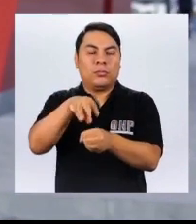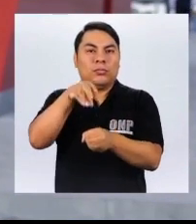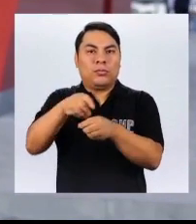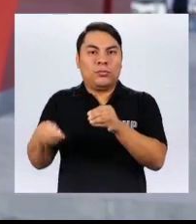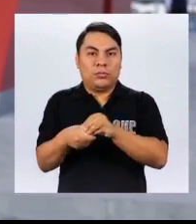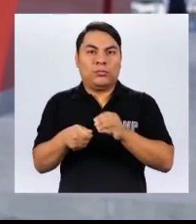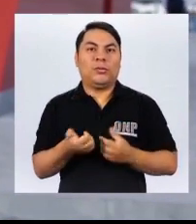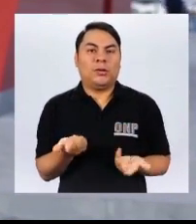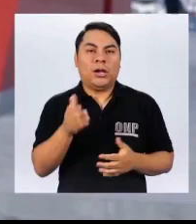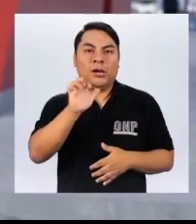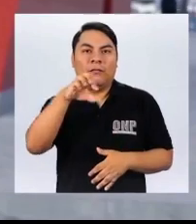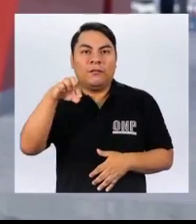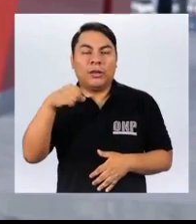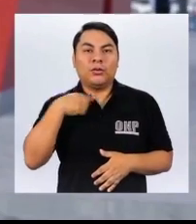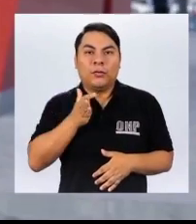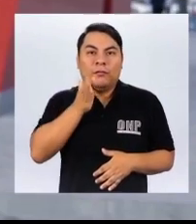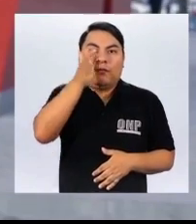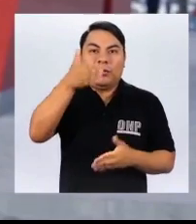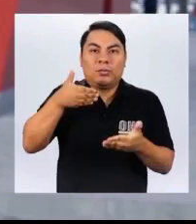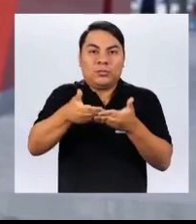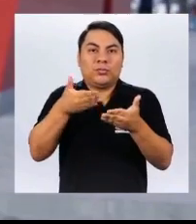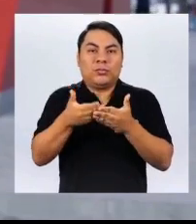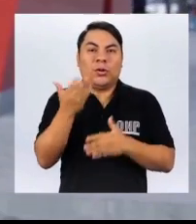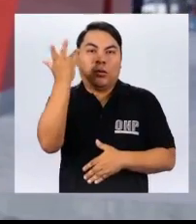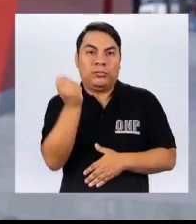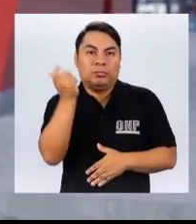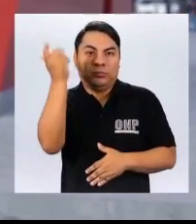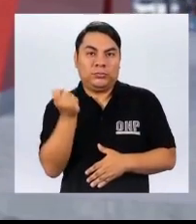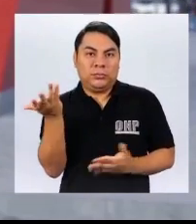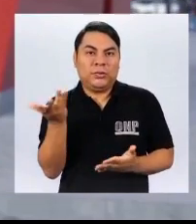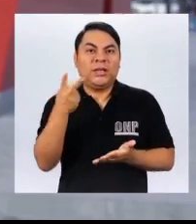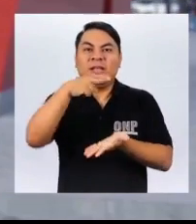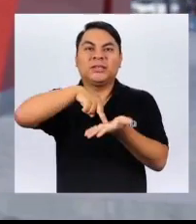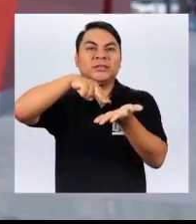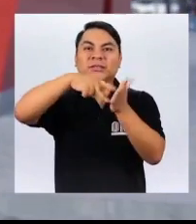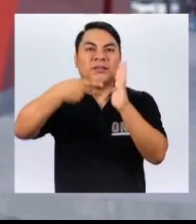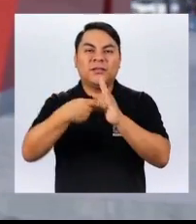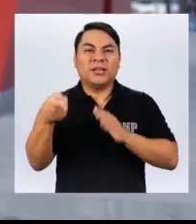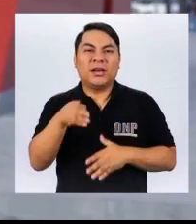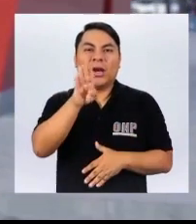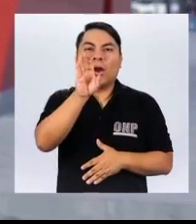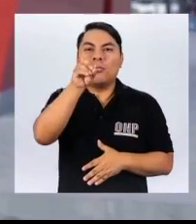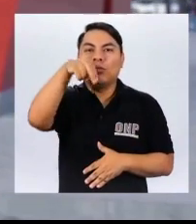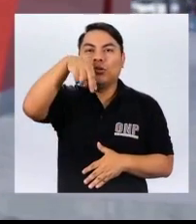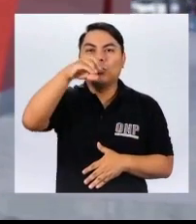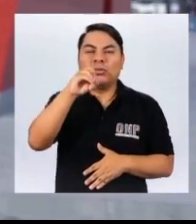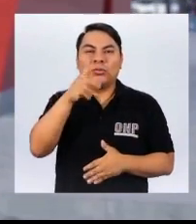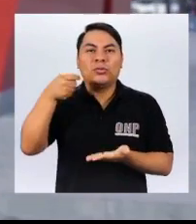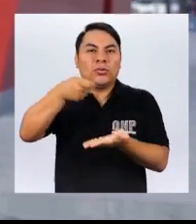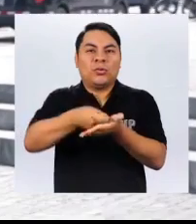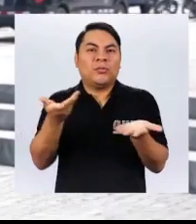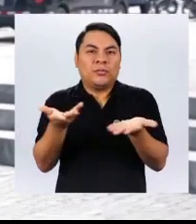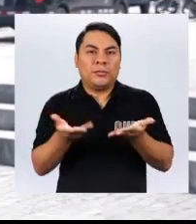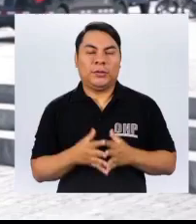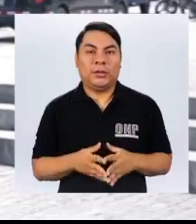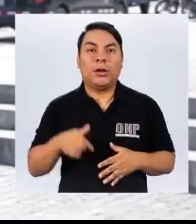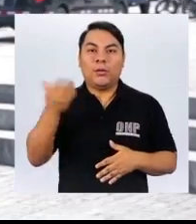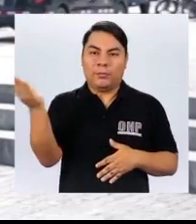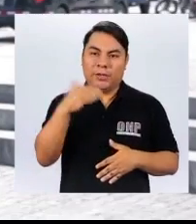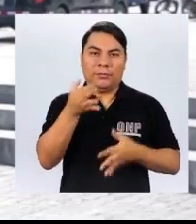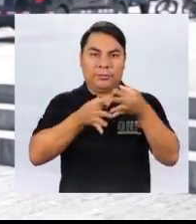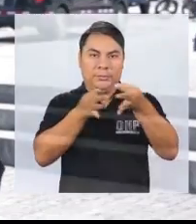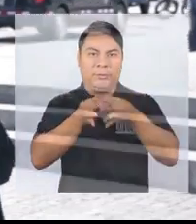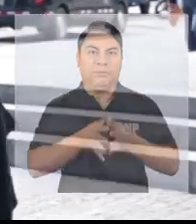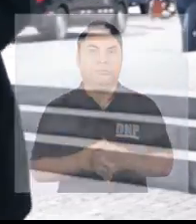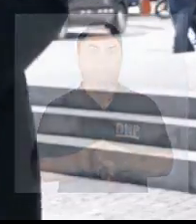Pensiones Me voy a jubilar dentro de poco y quiero saber cómo es eso de los bonos y en qué me benefician Acompáñame para